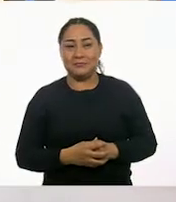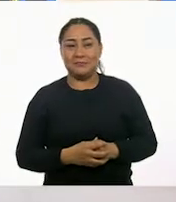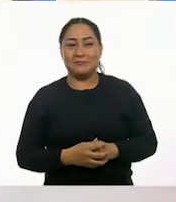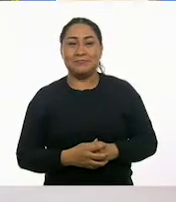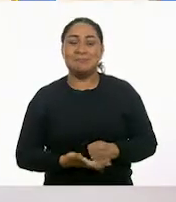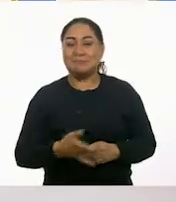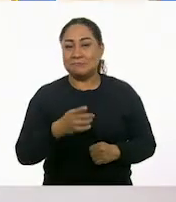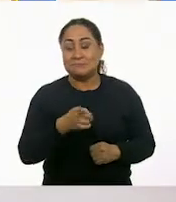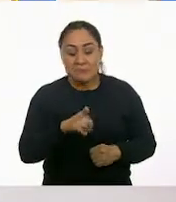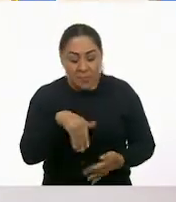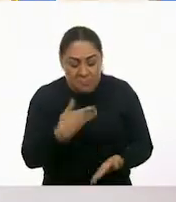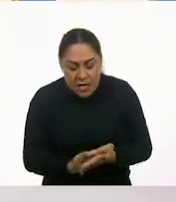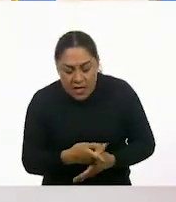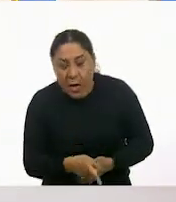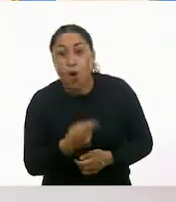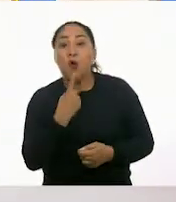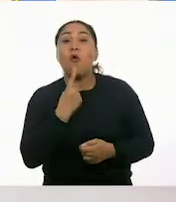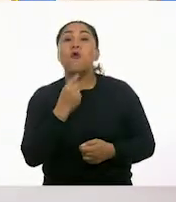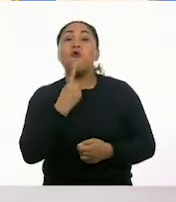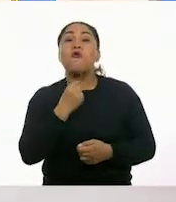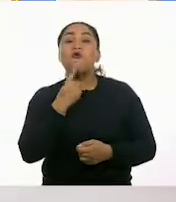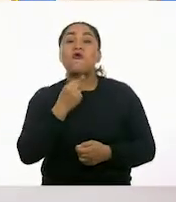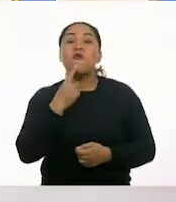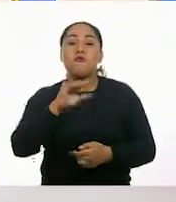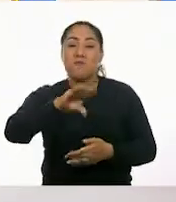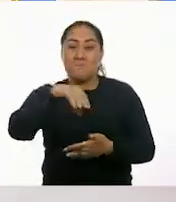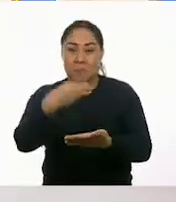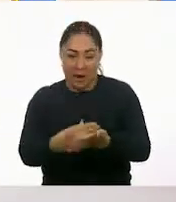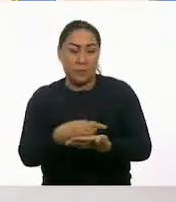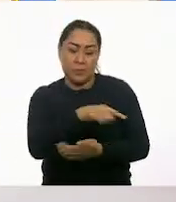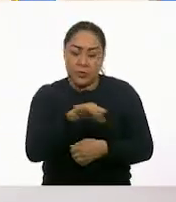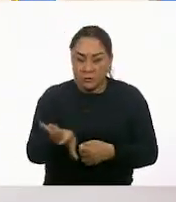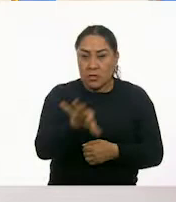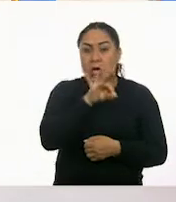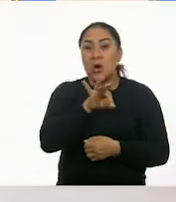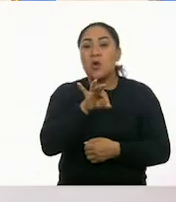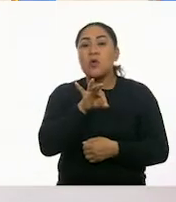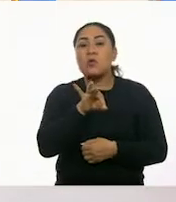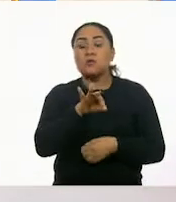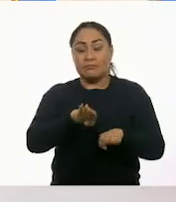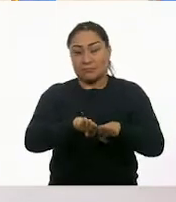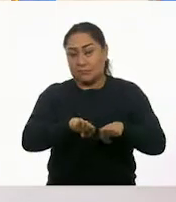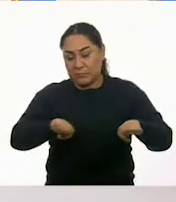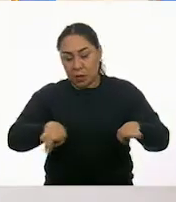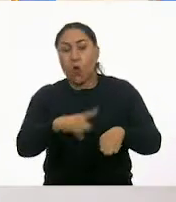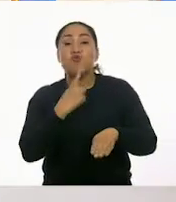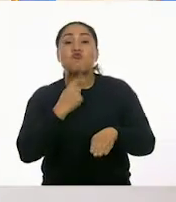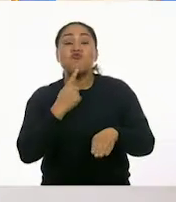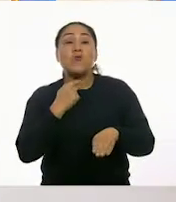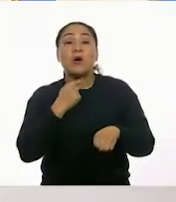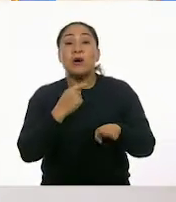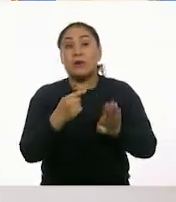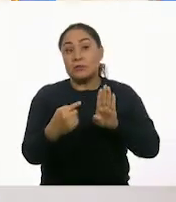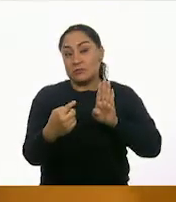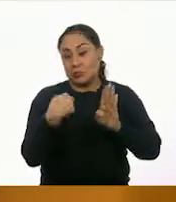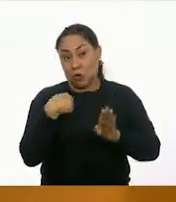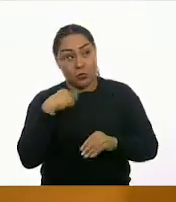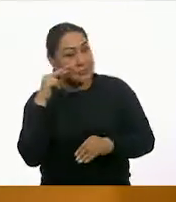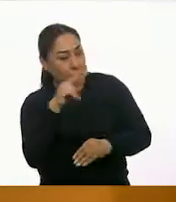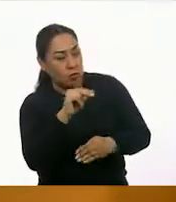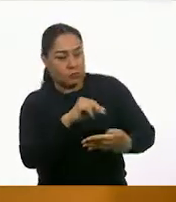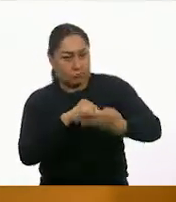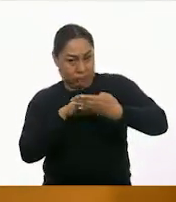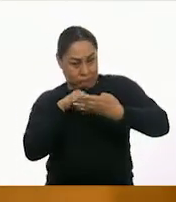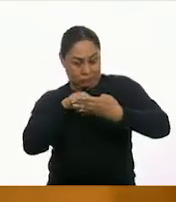Y cayó en rojo. Rojo. Vas a tomar una tarjeta roja sin enseñármela y te va a tocar escribir a ti.